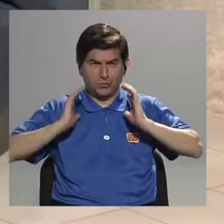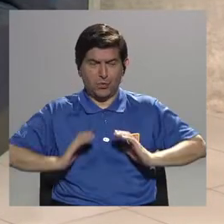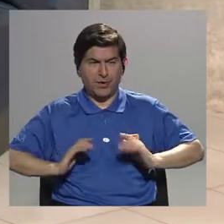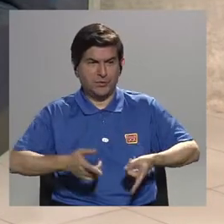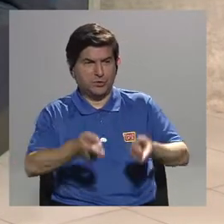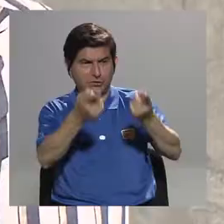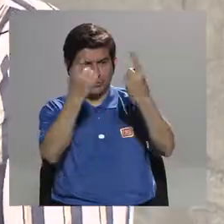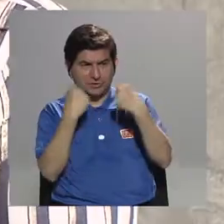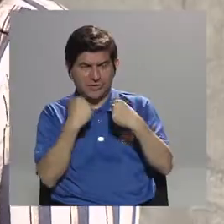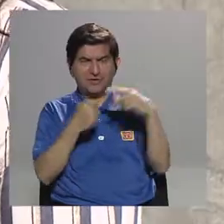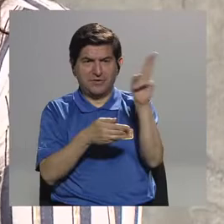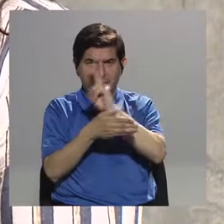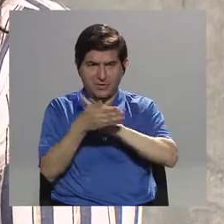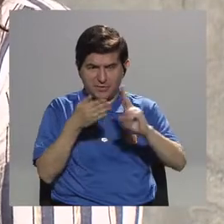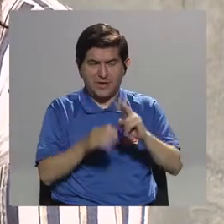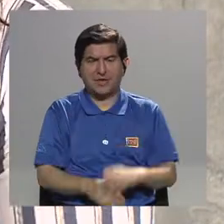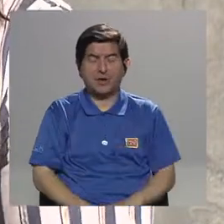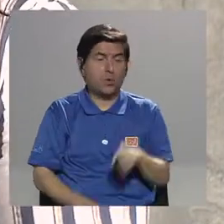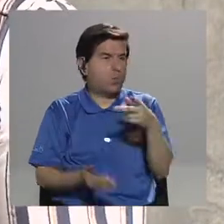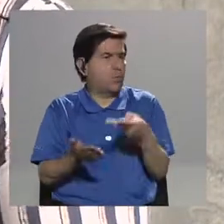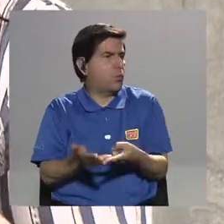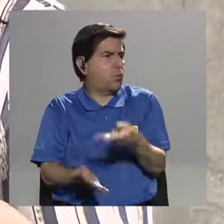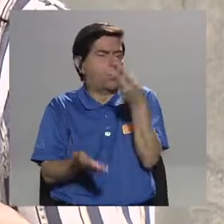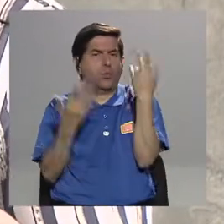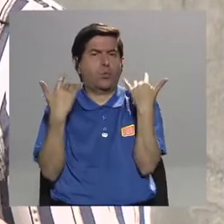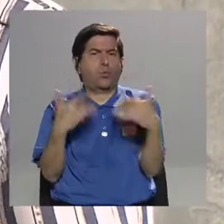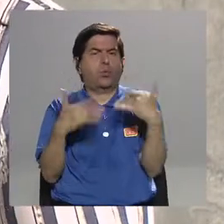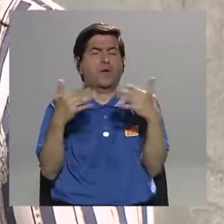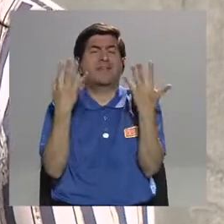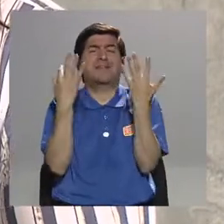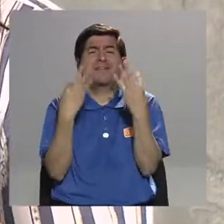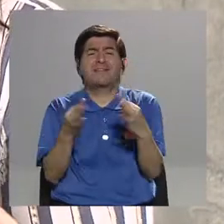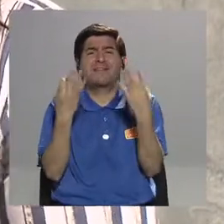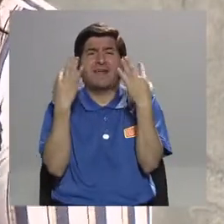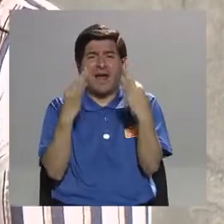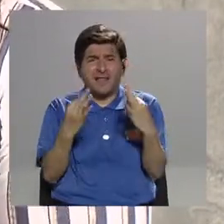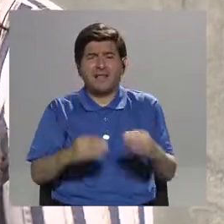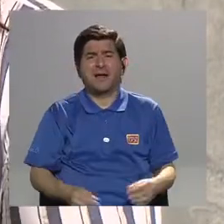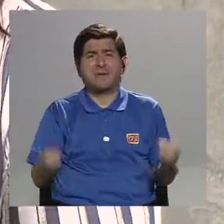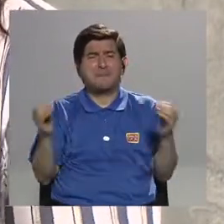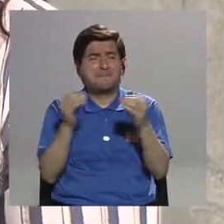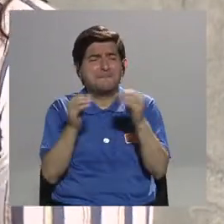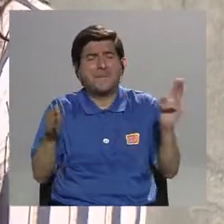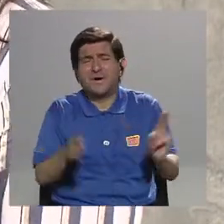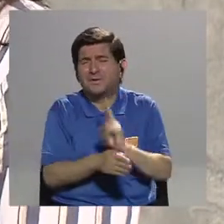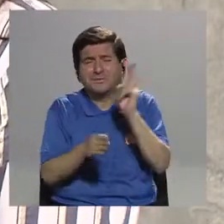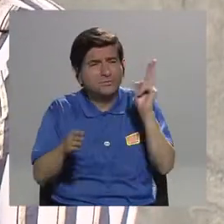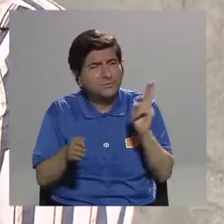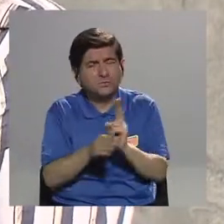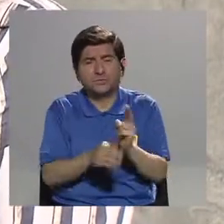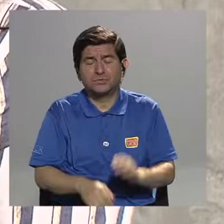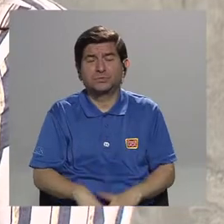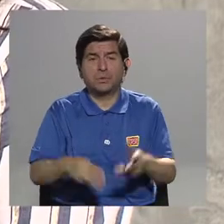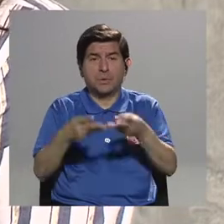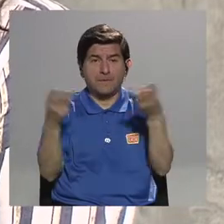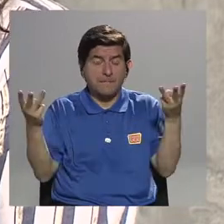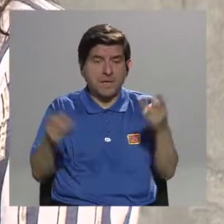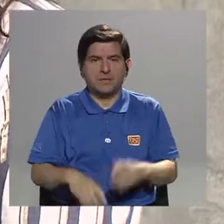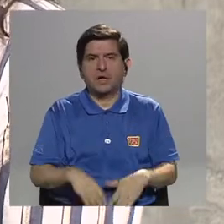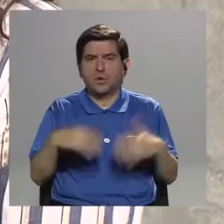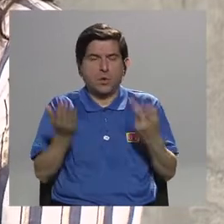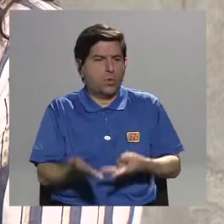sumamente valiosos. Entonces, intentamos darles el mayor uso posible, ¿verdad? Es un material invaluable realmente. Entonces,